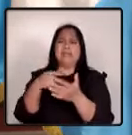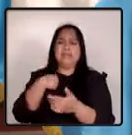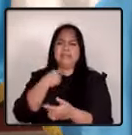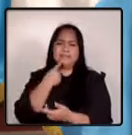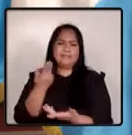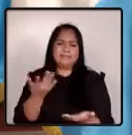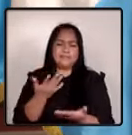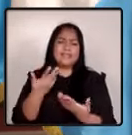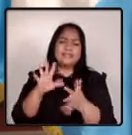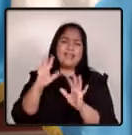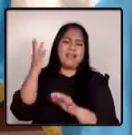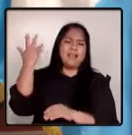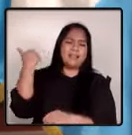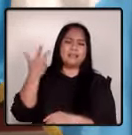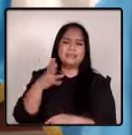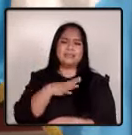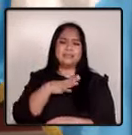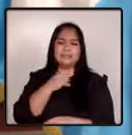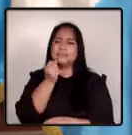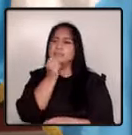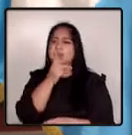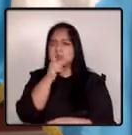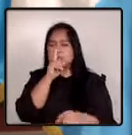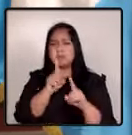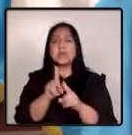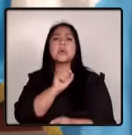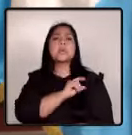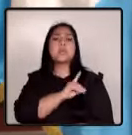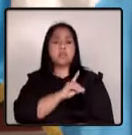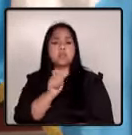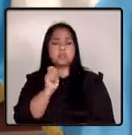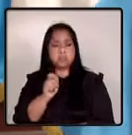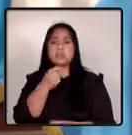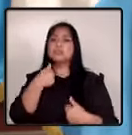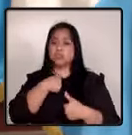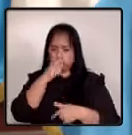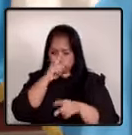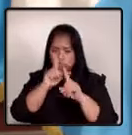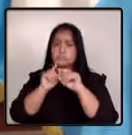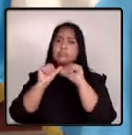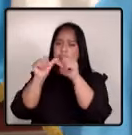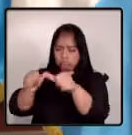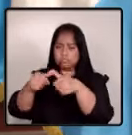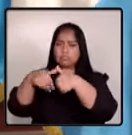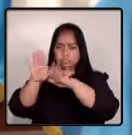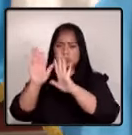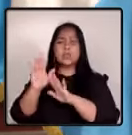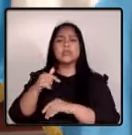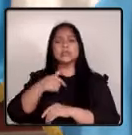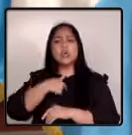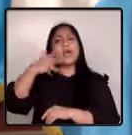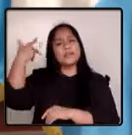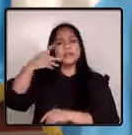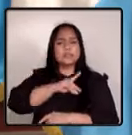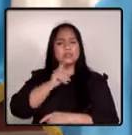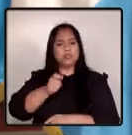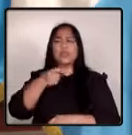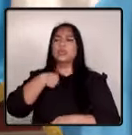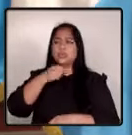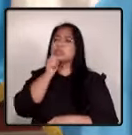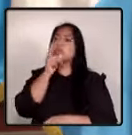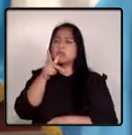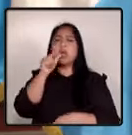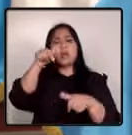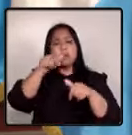como diputada, también lo realicé y lo seguiremos haciendo. Ahora, con el nombramiento que me menciona,